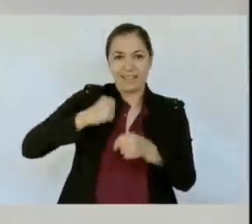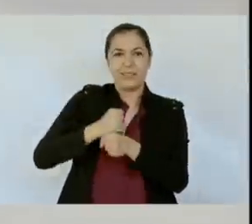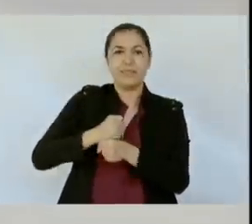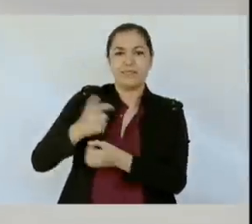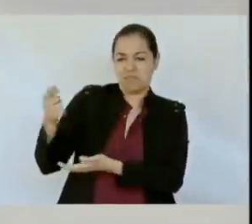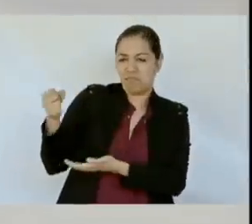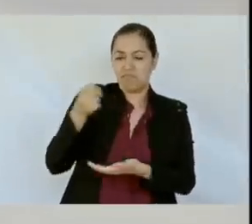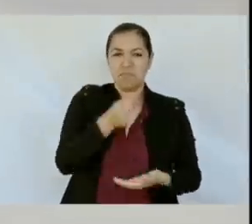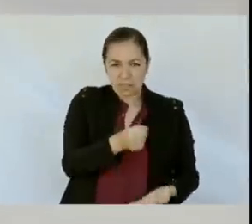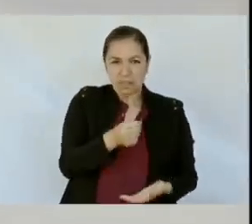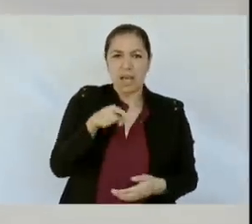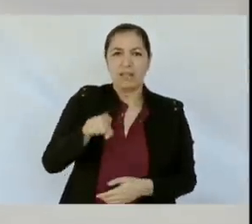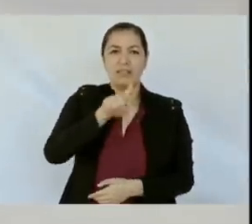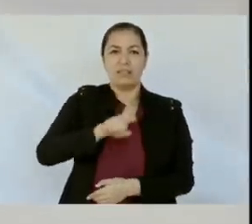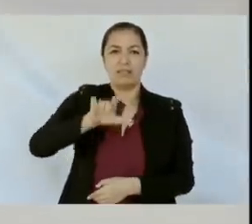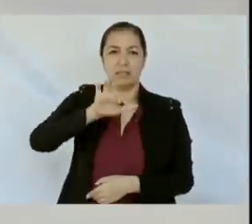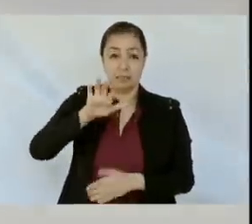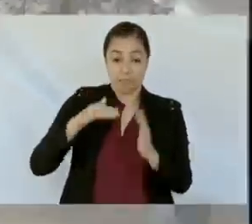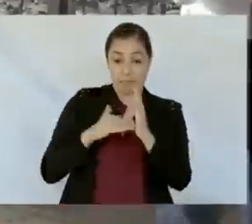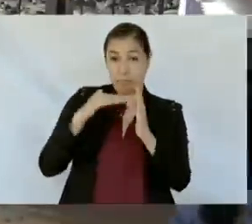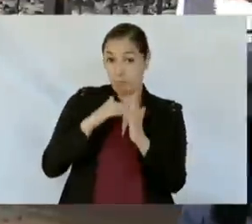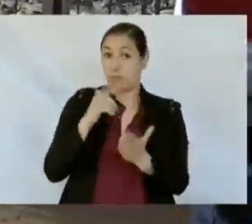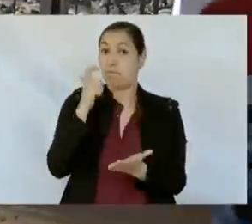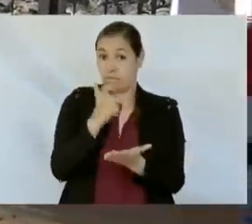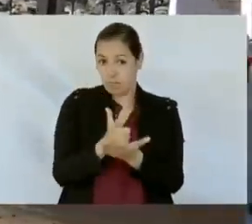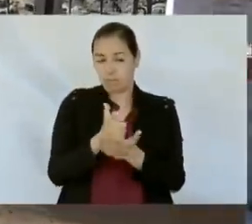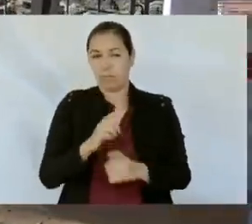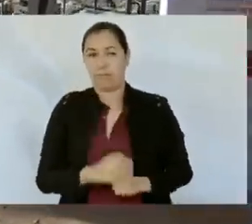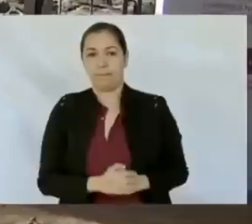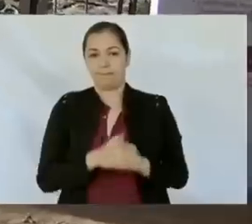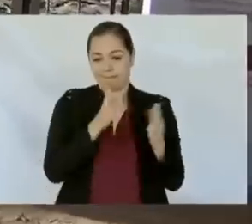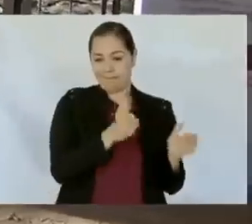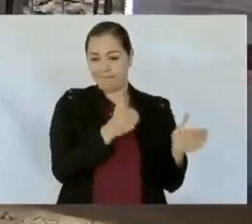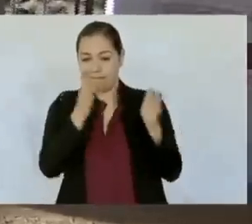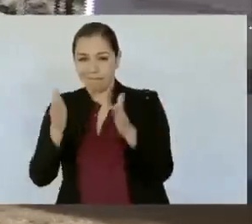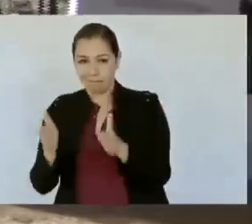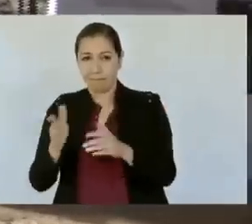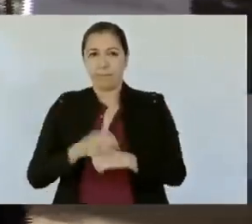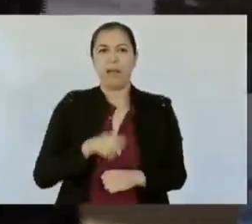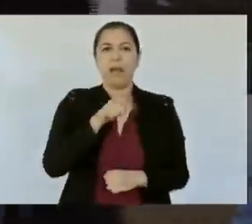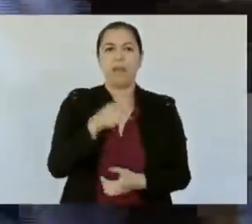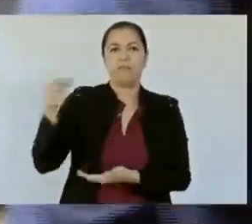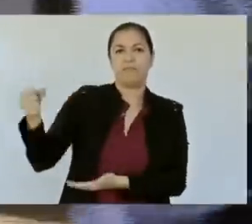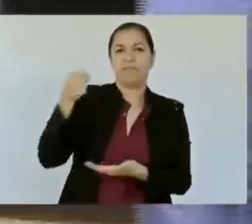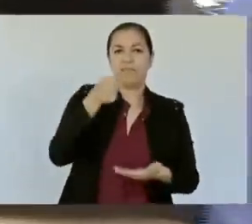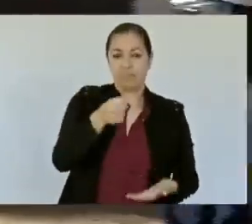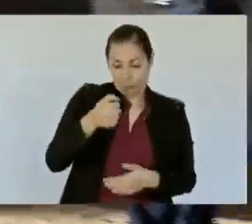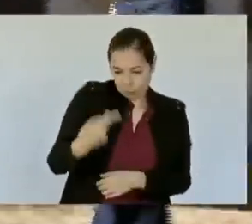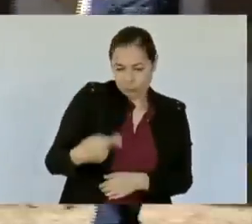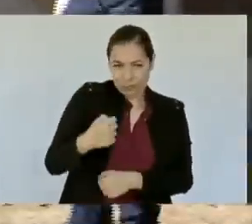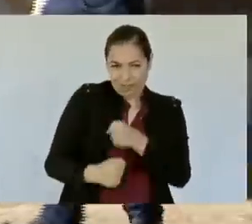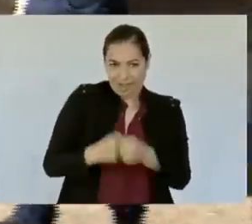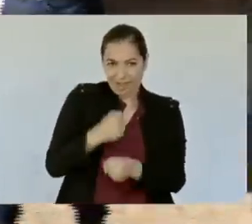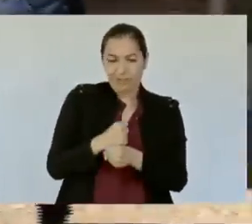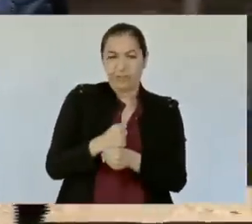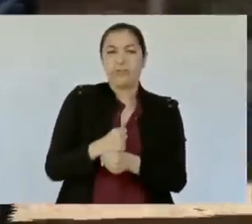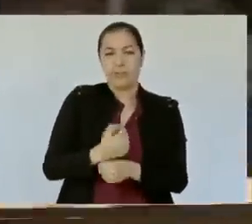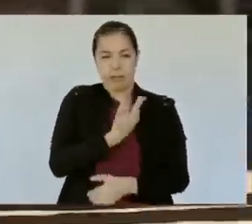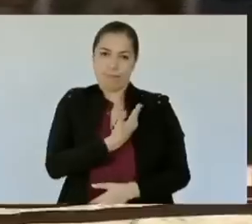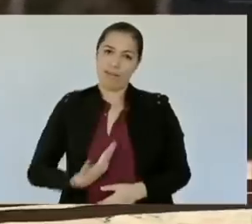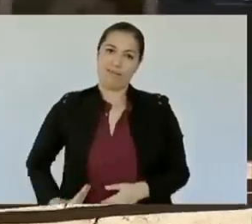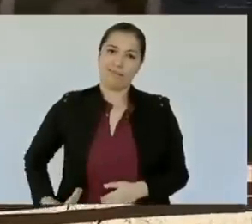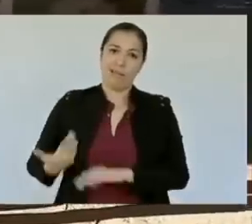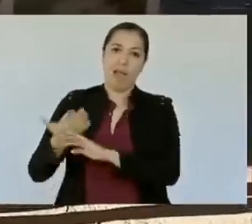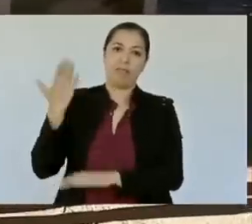millones de pesos. Si pudiéramos circularnos para acá. La inversión para este año, señor presidente, se terminó